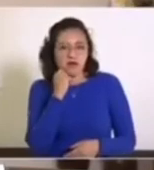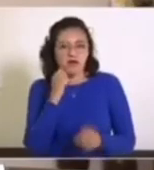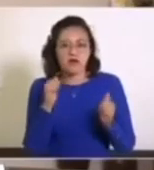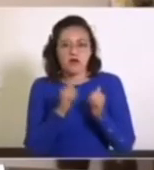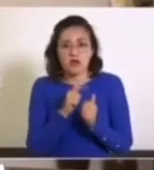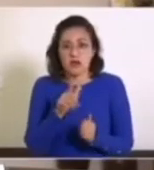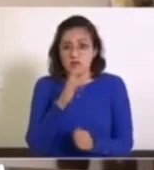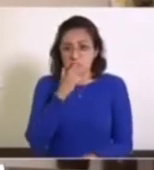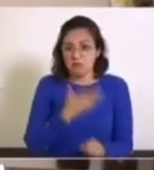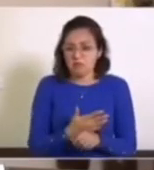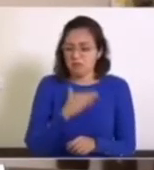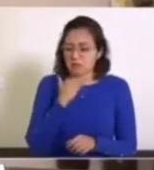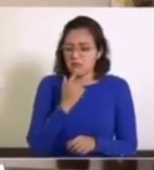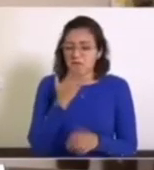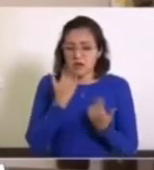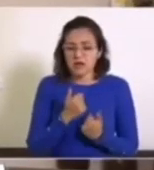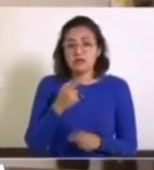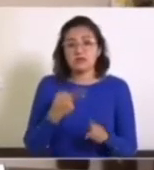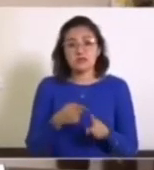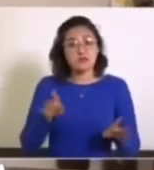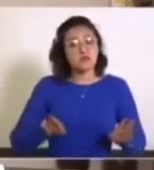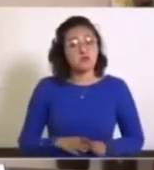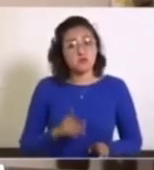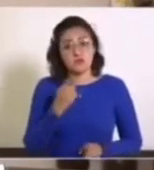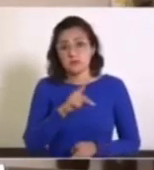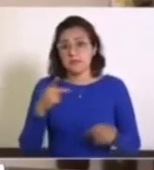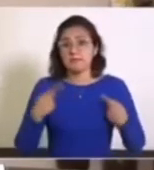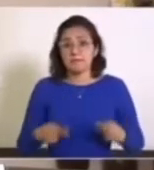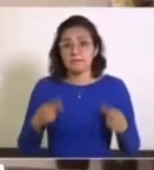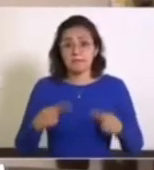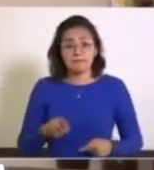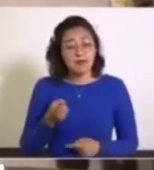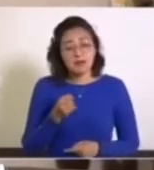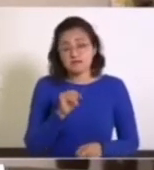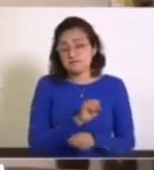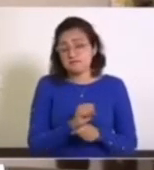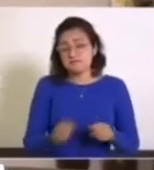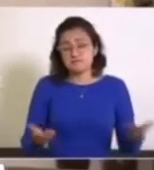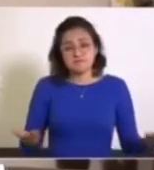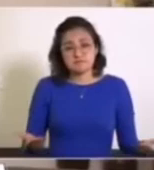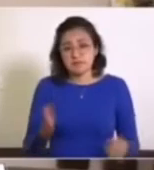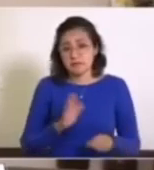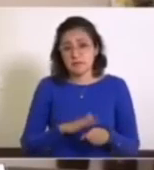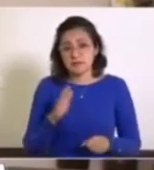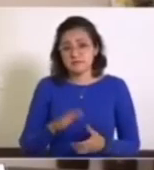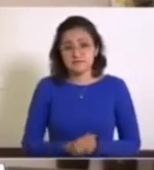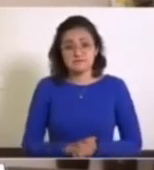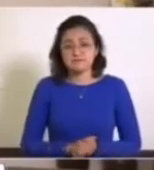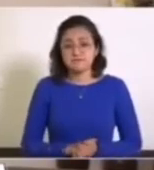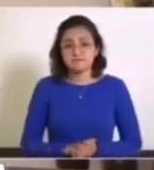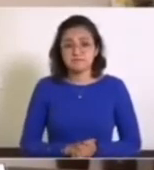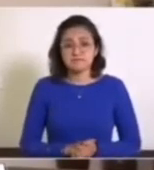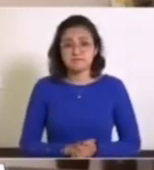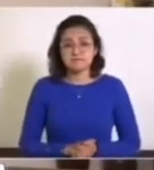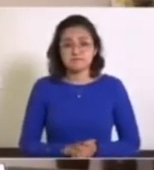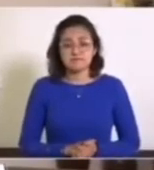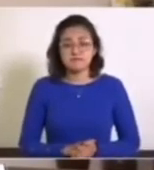responsabilidad su comportamiento. Así de simple. Así de simple.